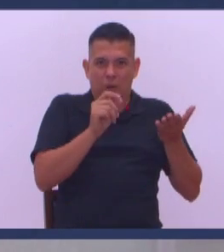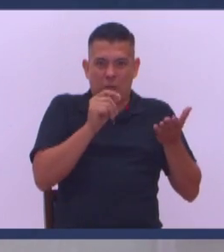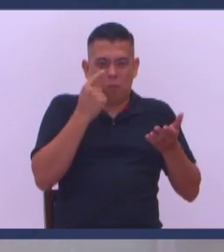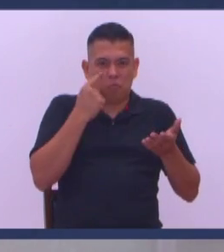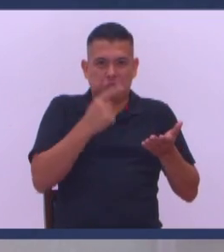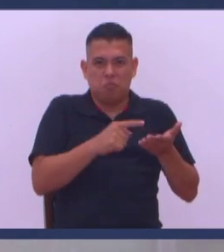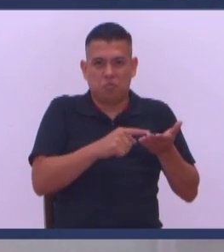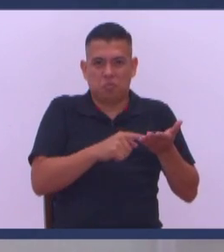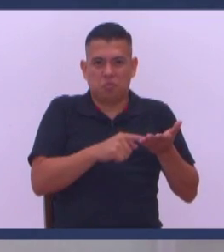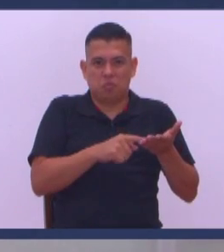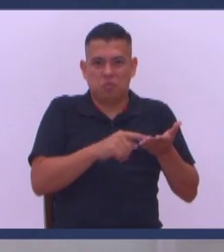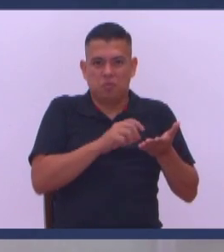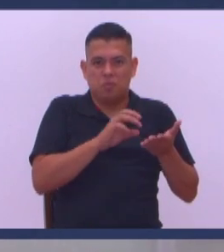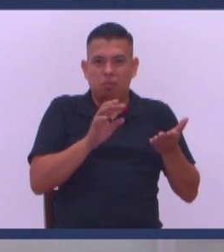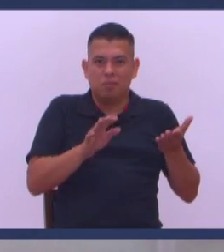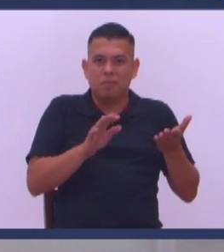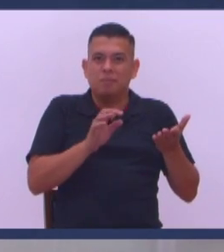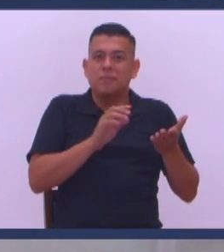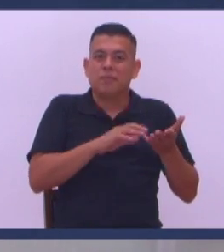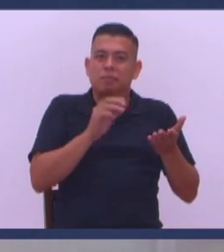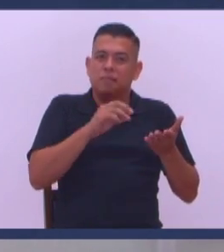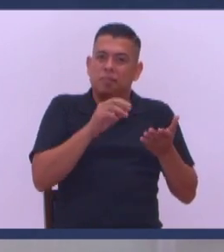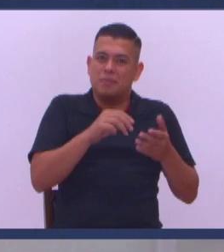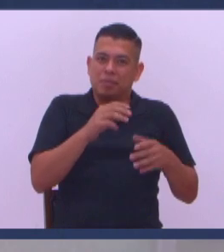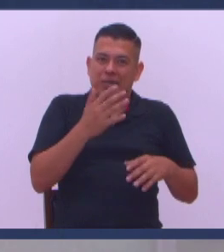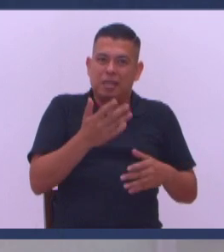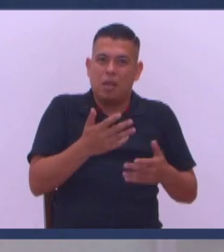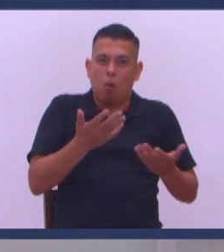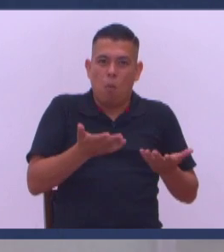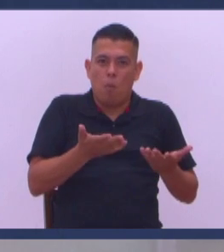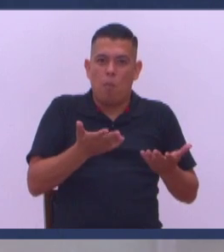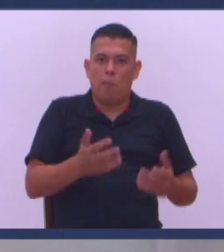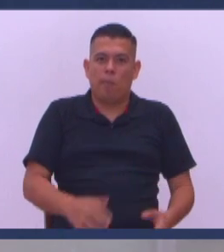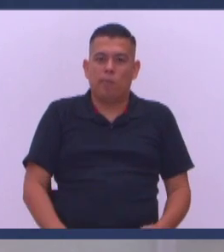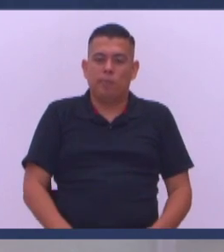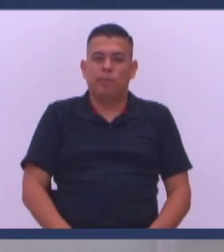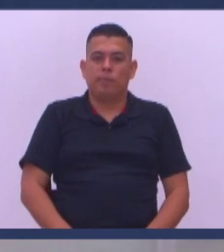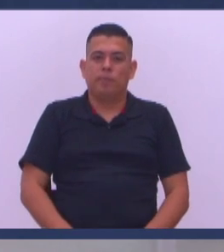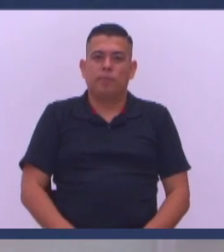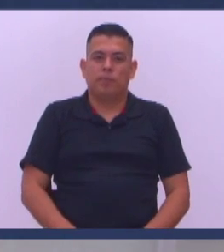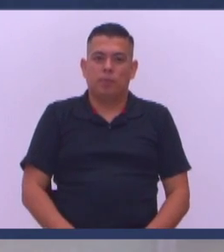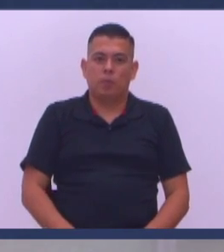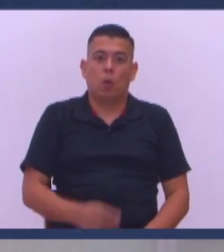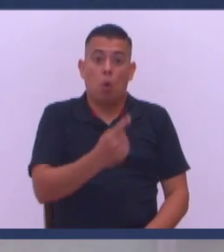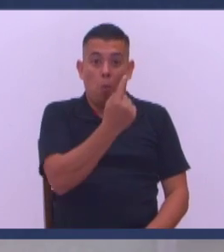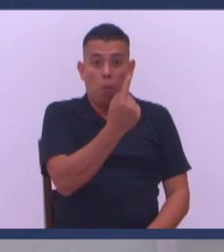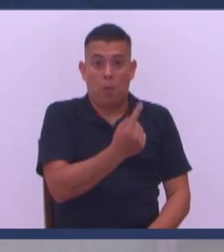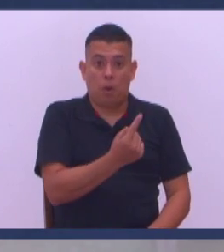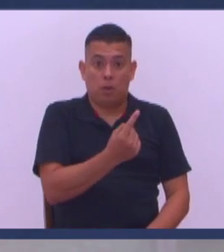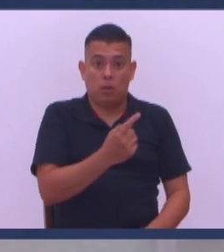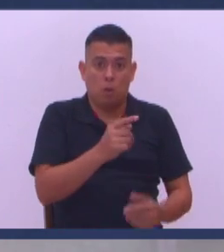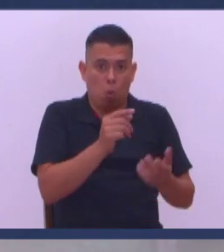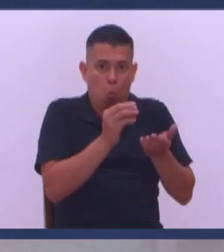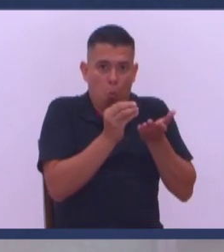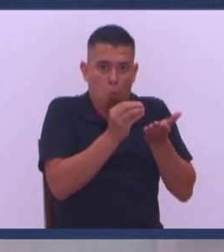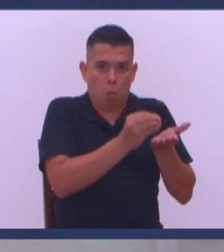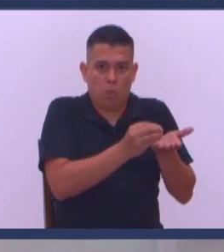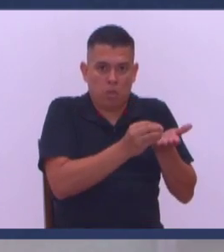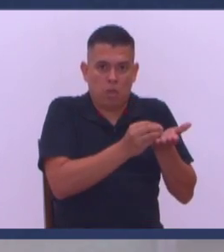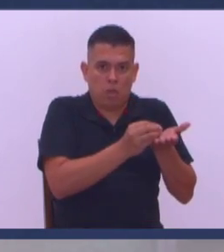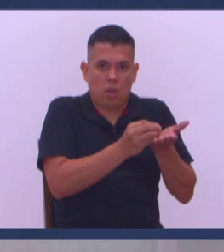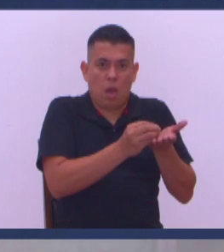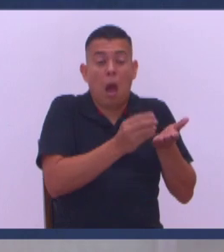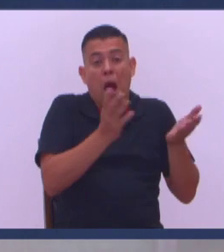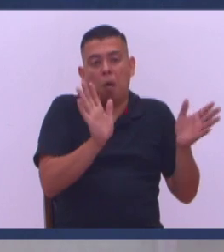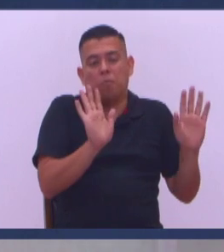Brincotiera Si tuviera frijoles Hoy vea Ah hoy si Pero como la sacaron Por malcriada Es una persona Que no aprecia Lo poco No va a